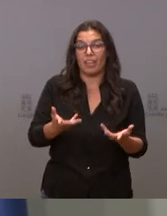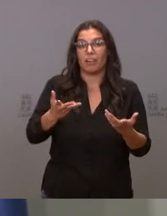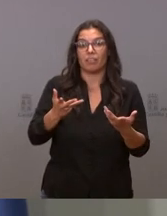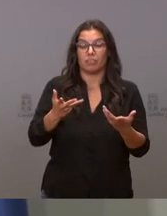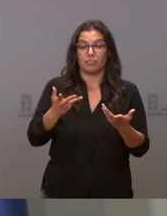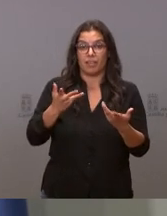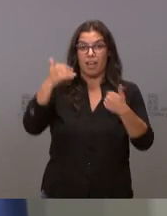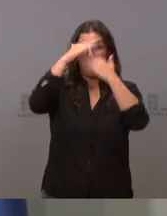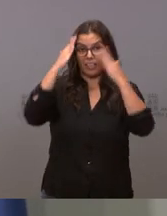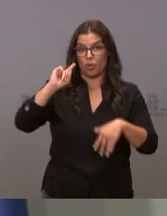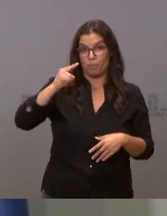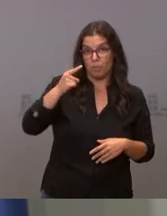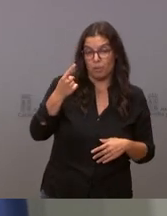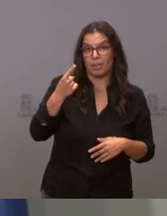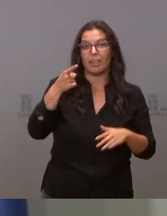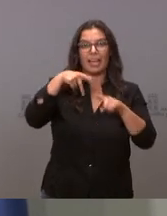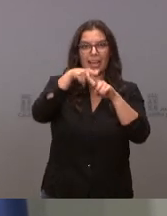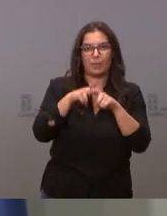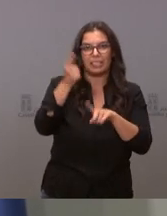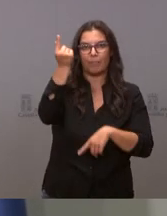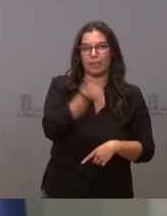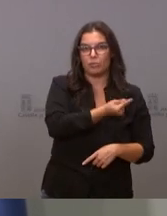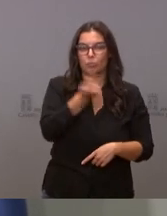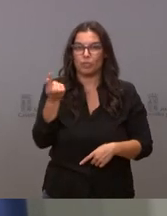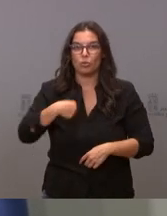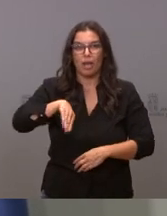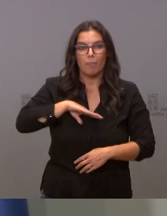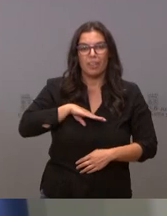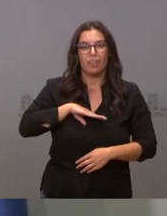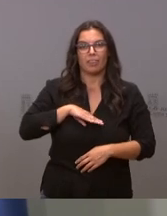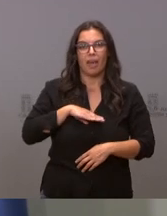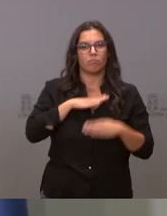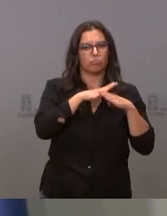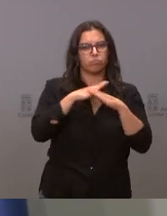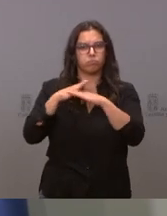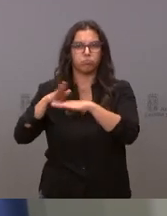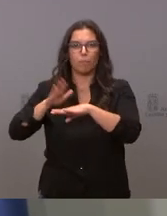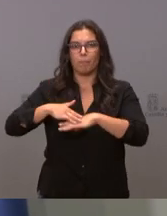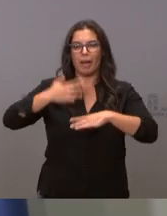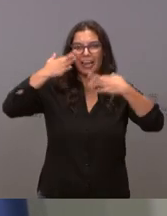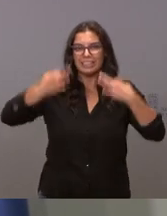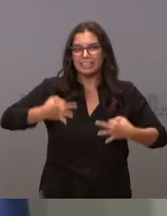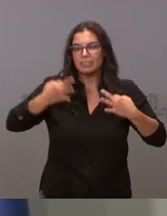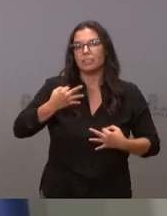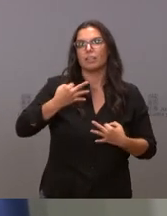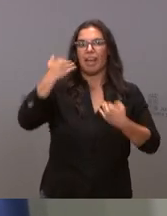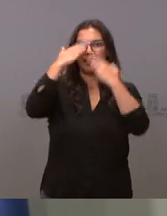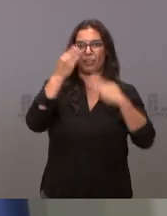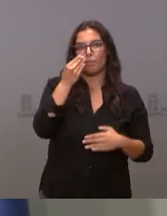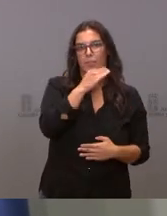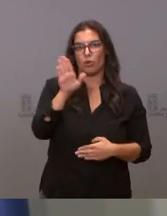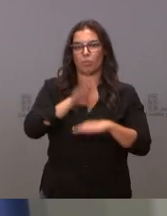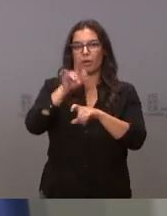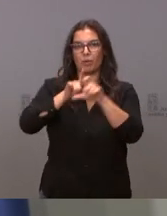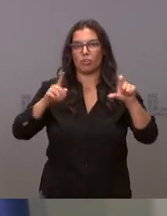primaria de las herramientas de los presupuestos de las capacidades que nos permitan asegurar la mejor asistencia posible a los ciudadanos de